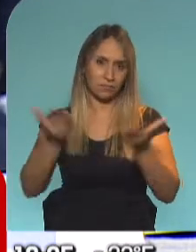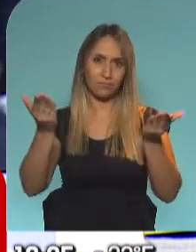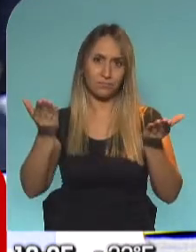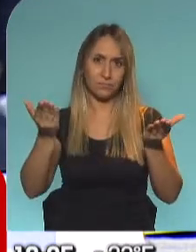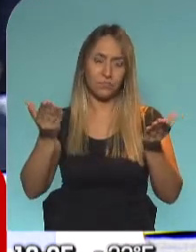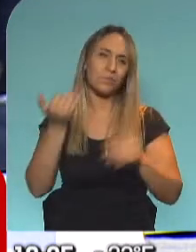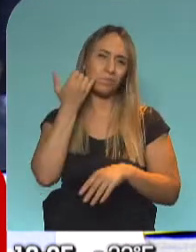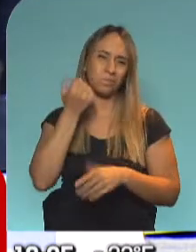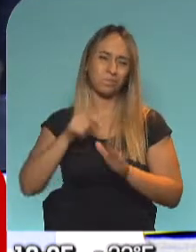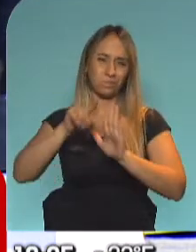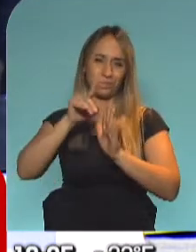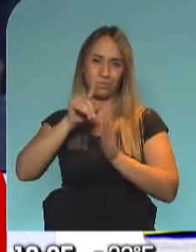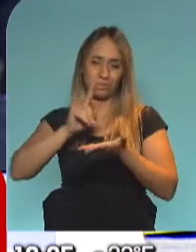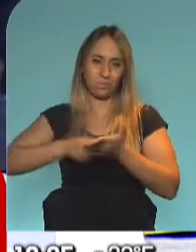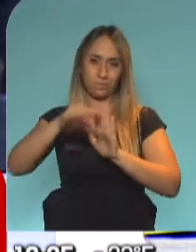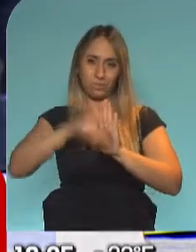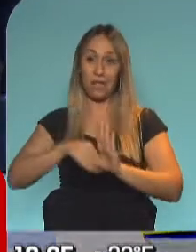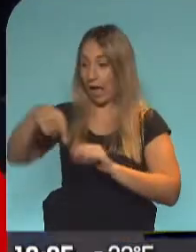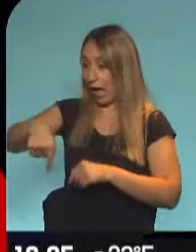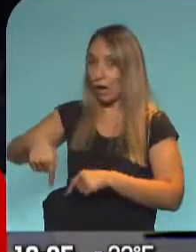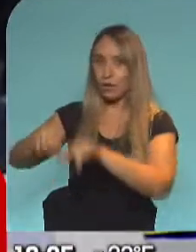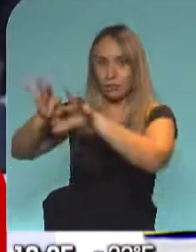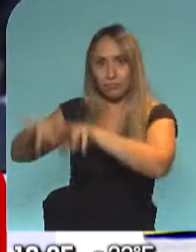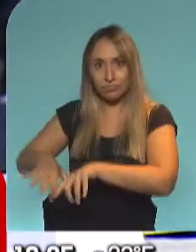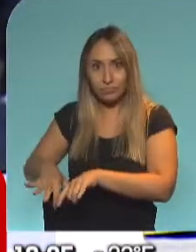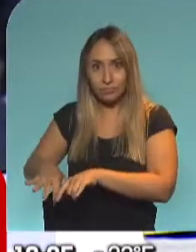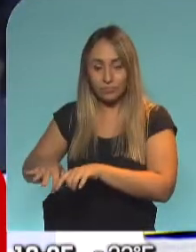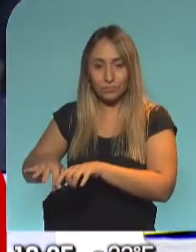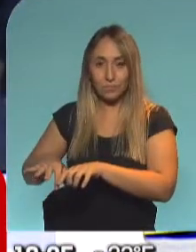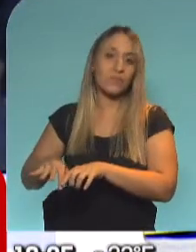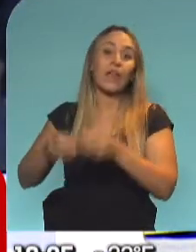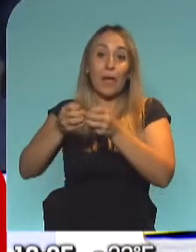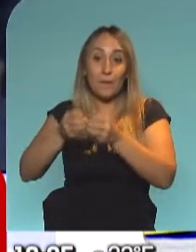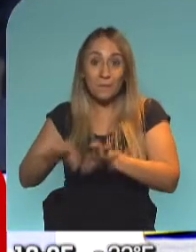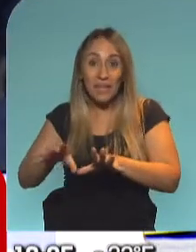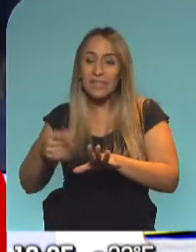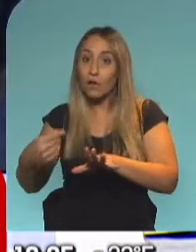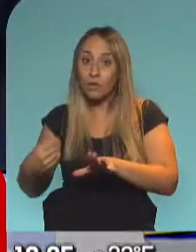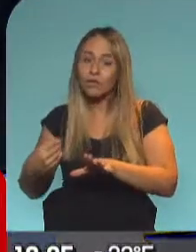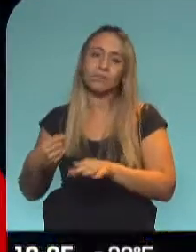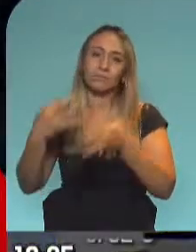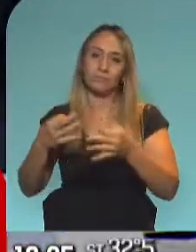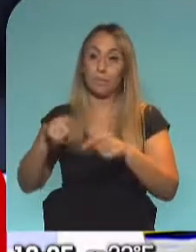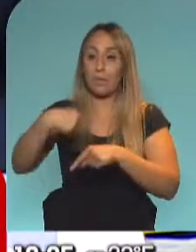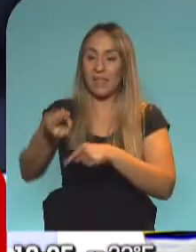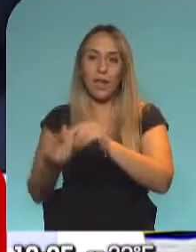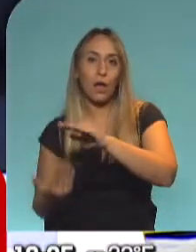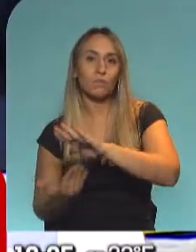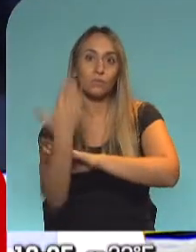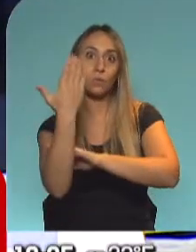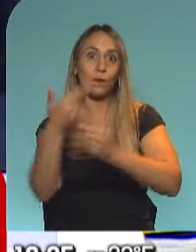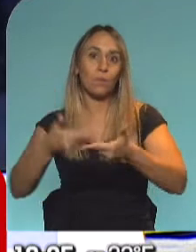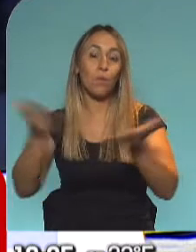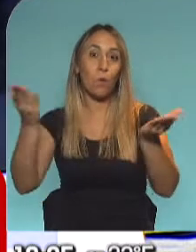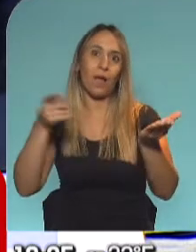definidas, se están redactando en este momento. Va a regir a partir de que se publique. Esto va a estar publicado mañana. Y si efectivamente